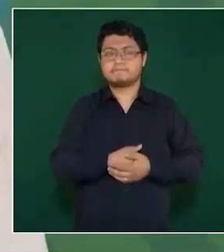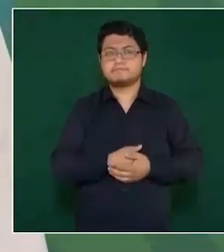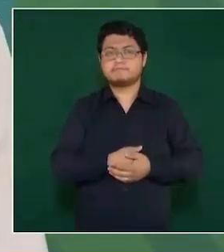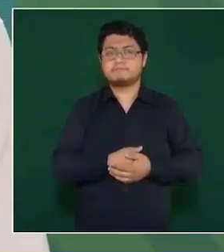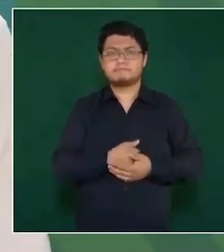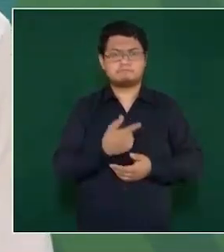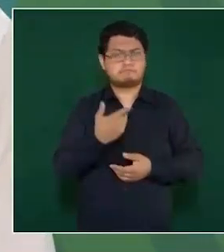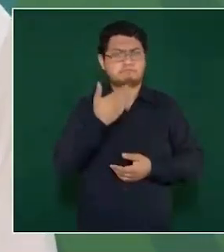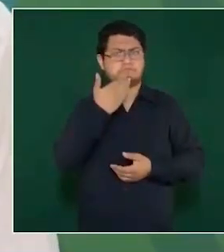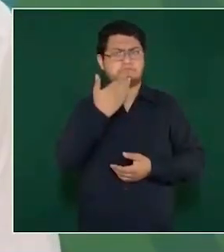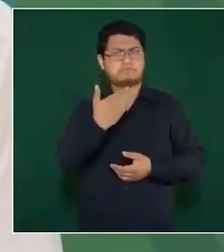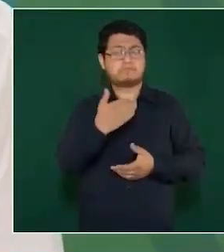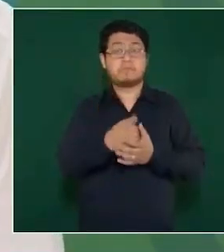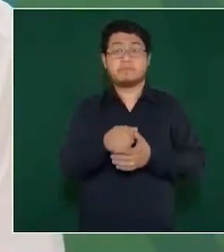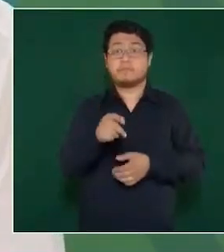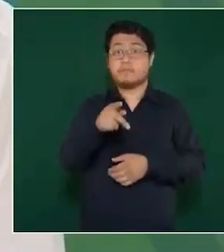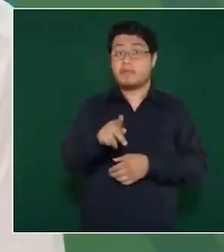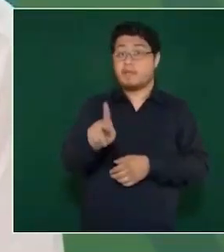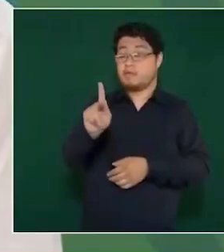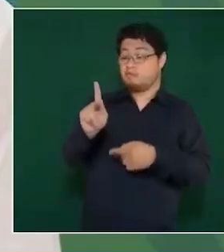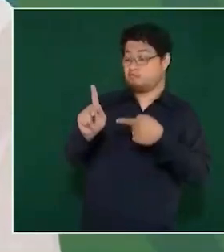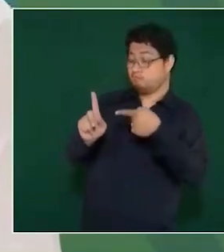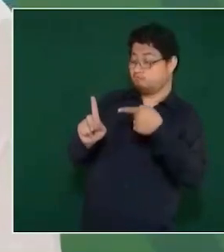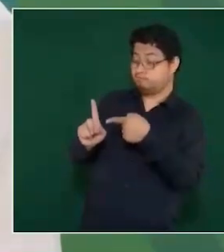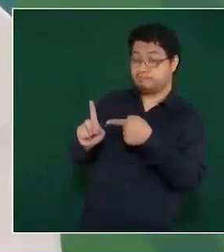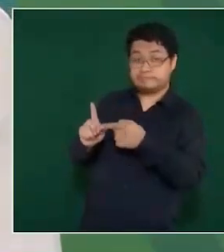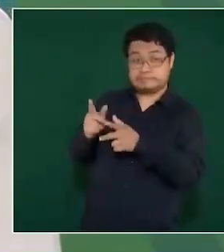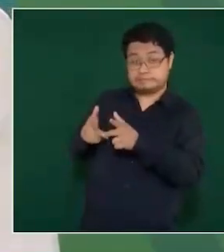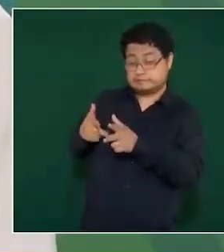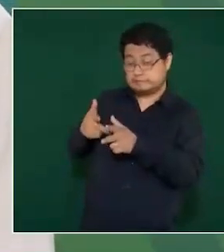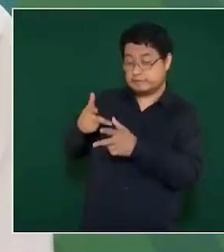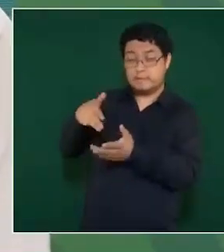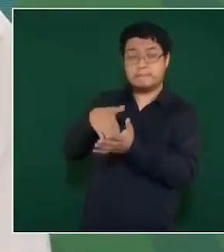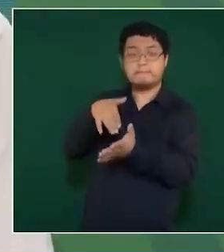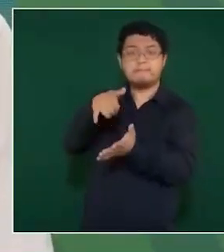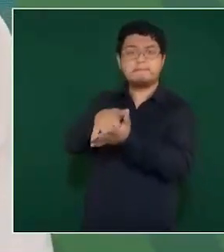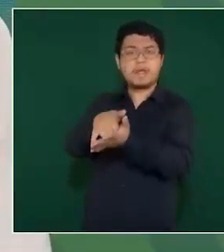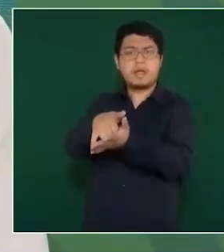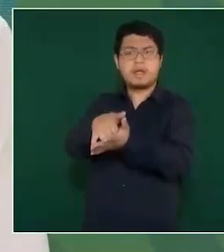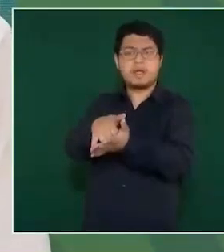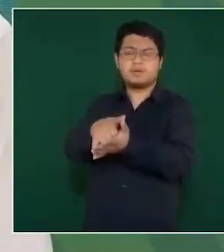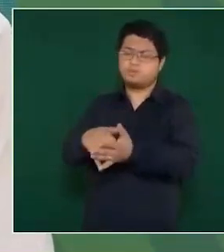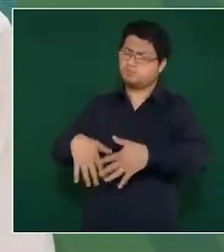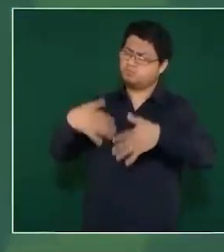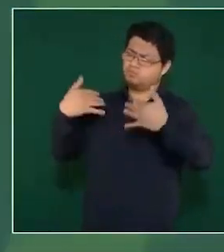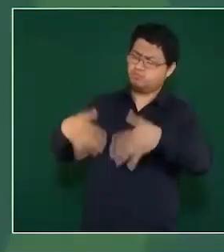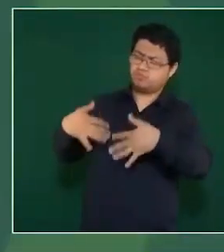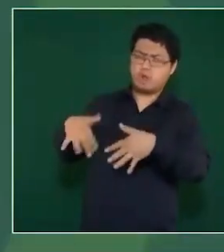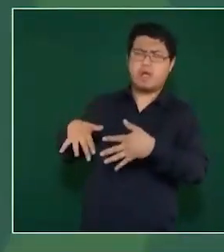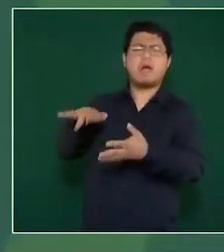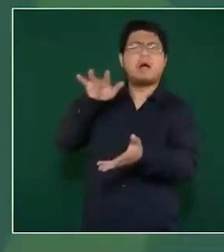la derrama económica del Tren Maya significa ayudar a transportistas.